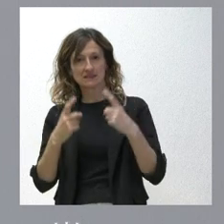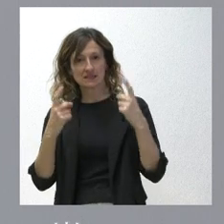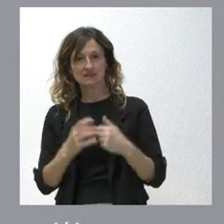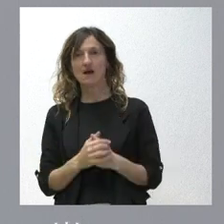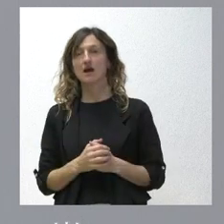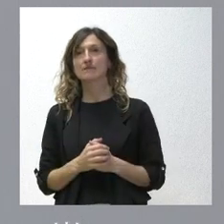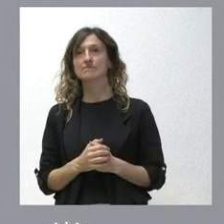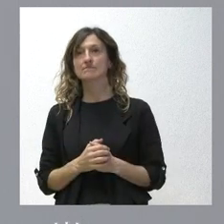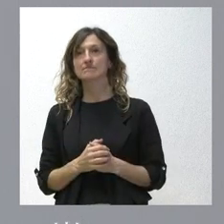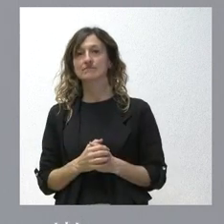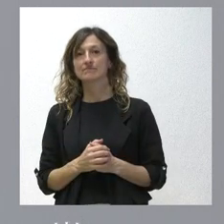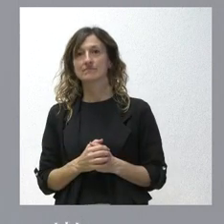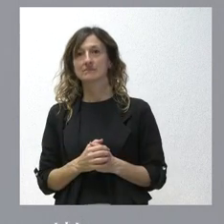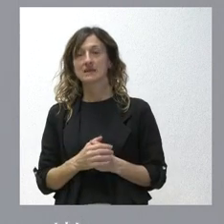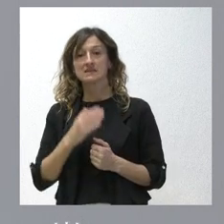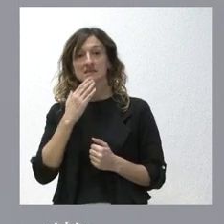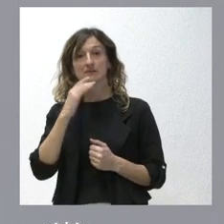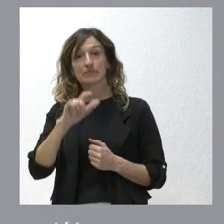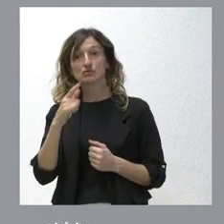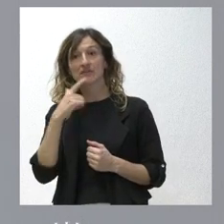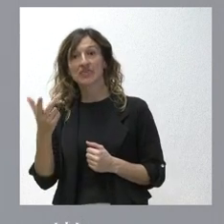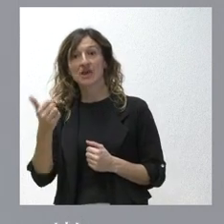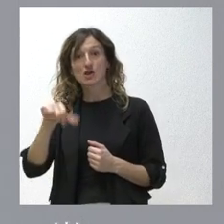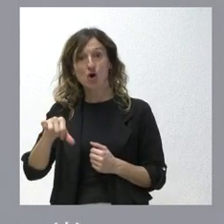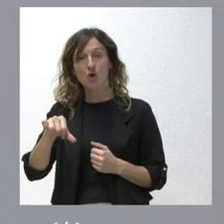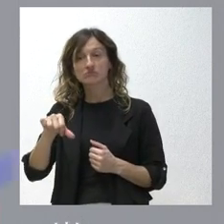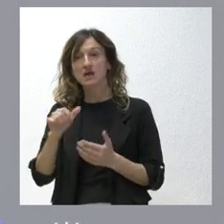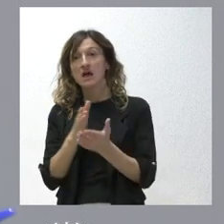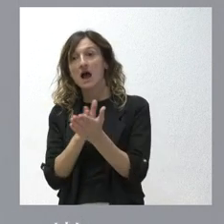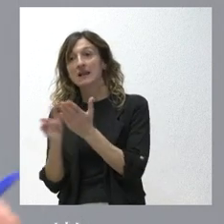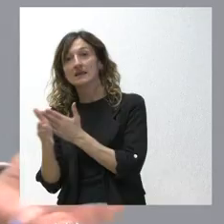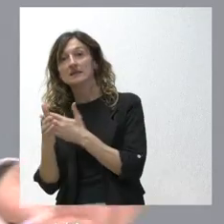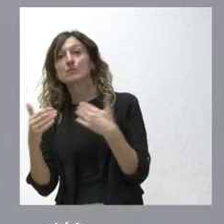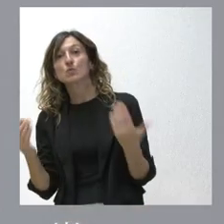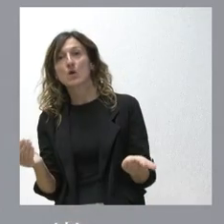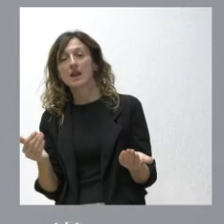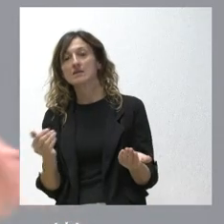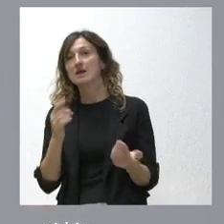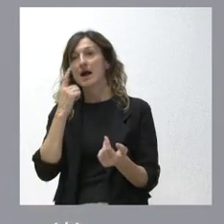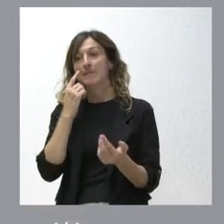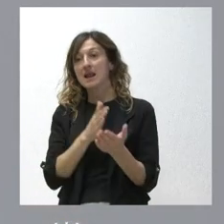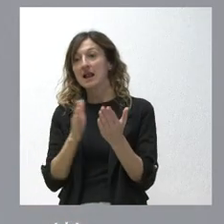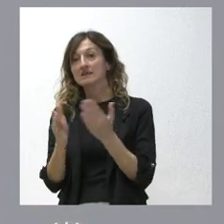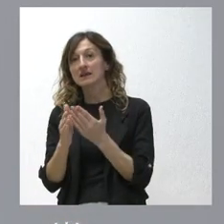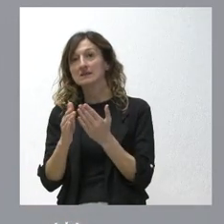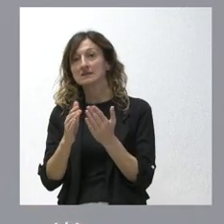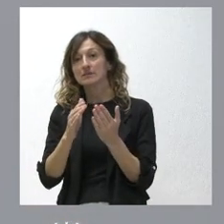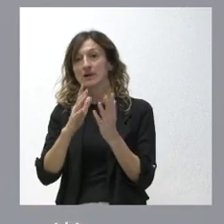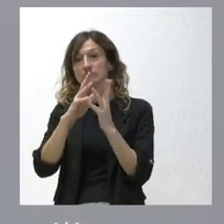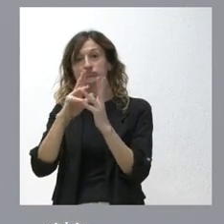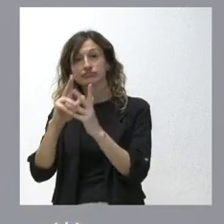y supongo yo que cuando alguien dice que no tendrá una alternativa vamos a ver si sumando todas esas alternativas distintas